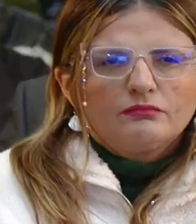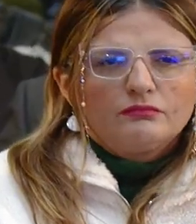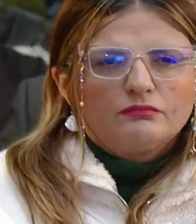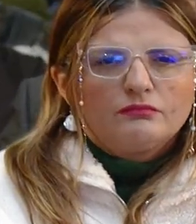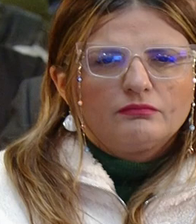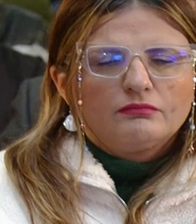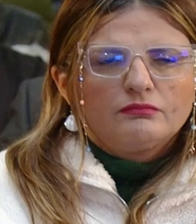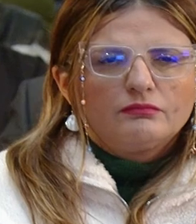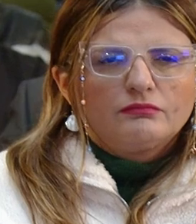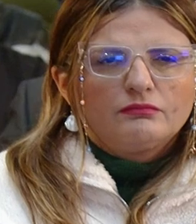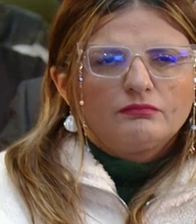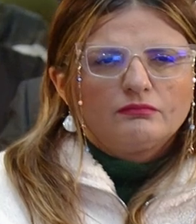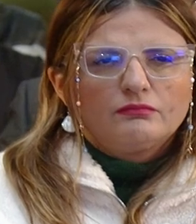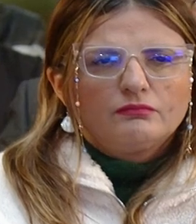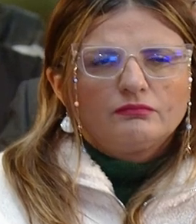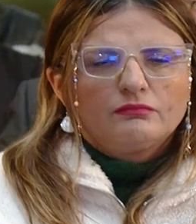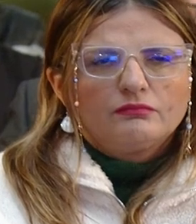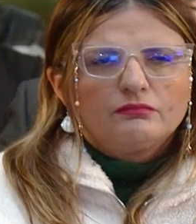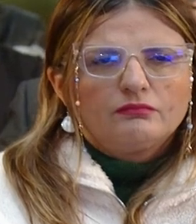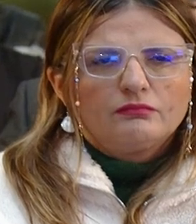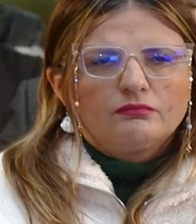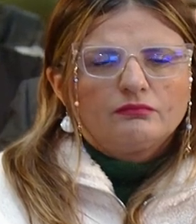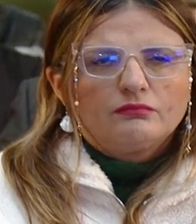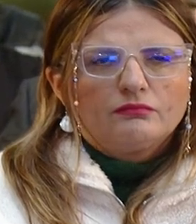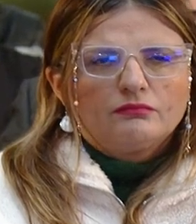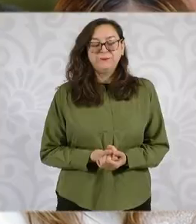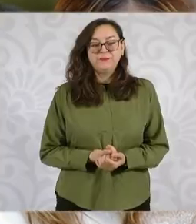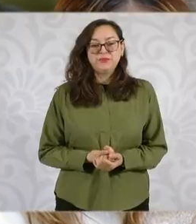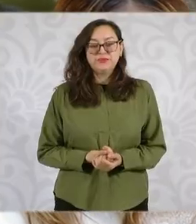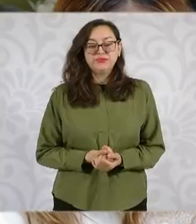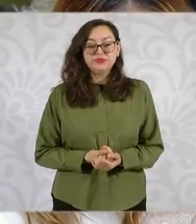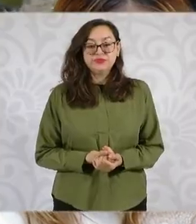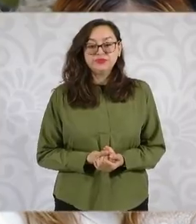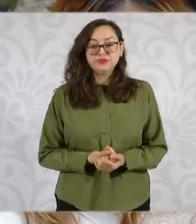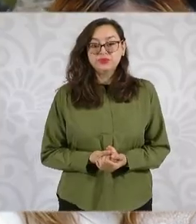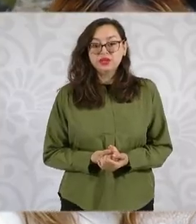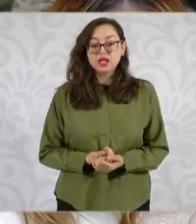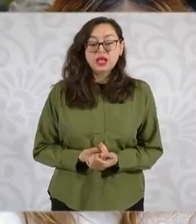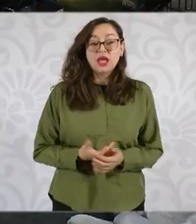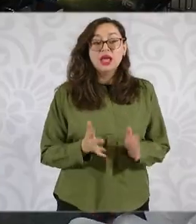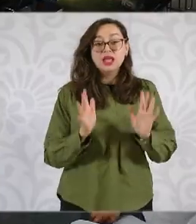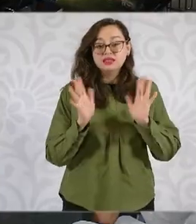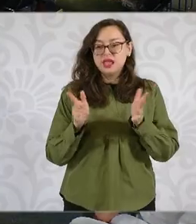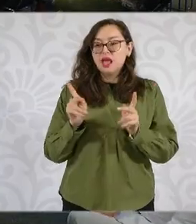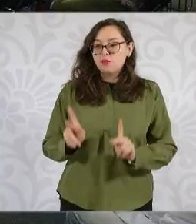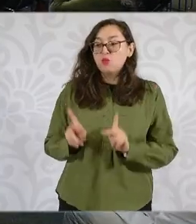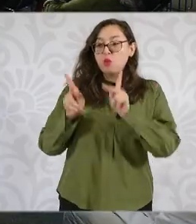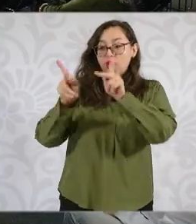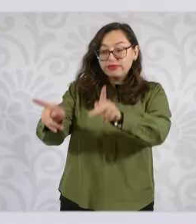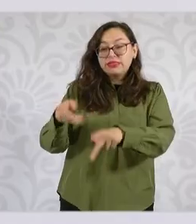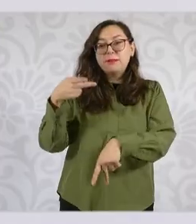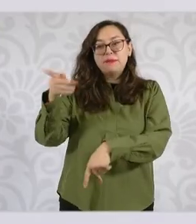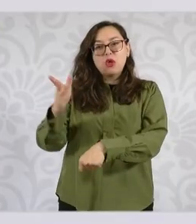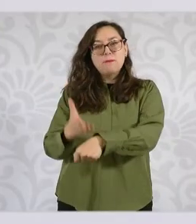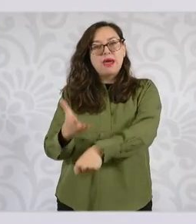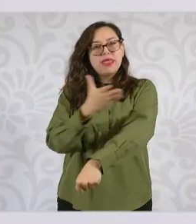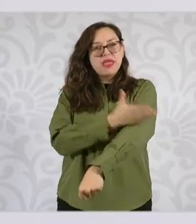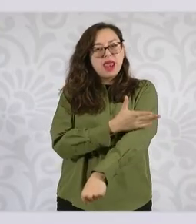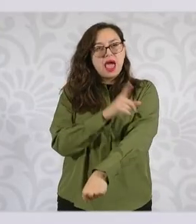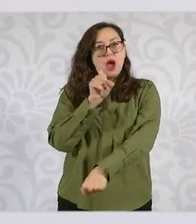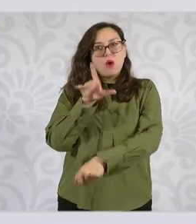construido únicamente de madera y cuando crece el río se lo lleva. Con gusto lo revisamos.